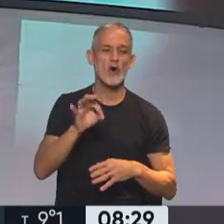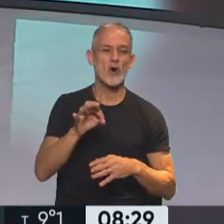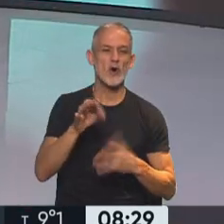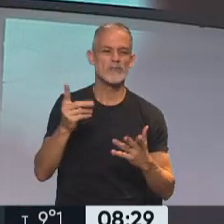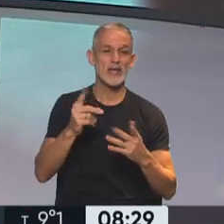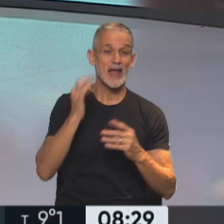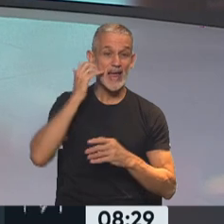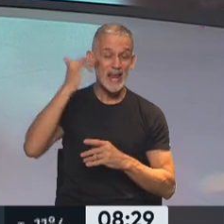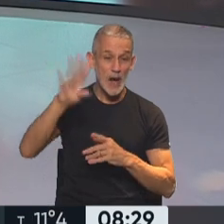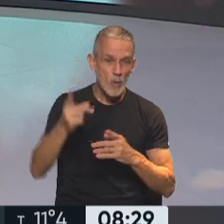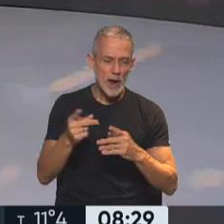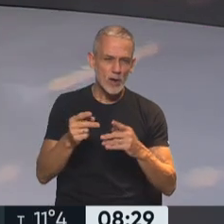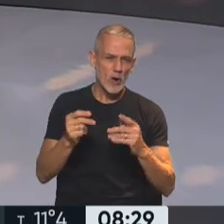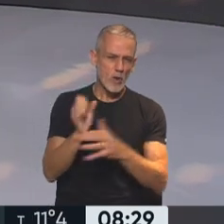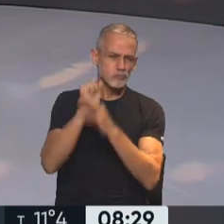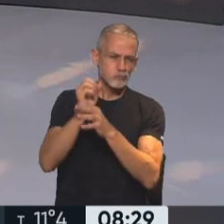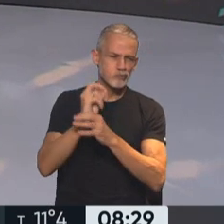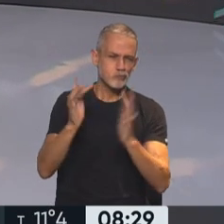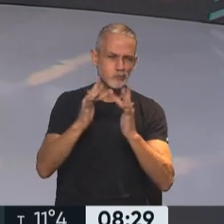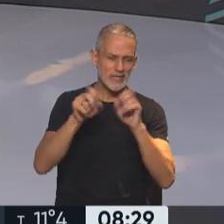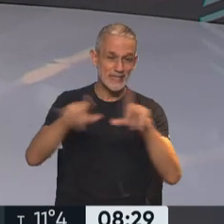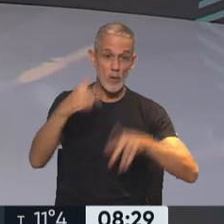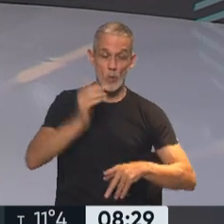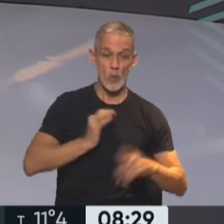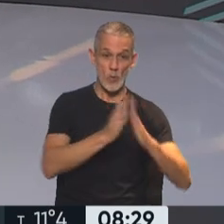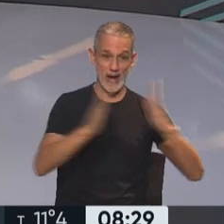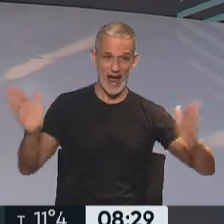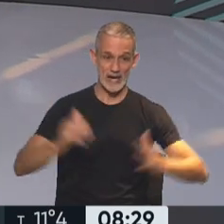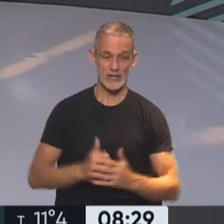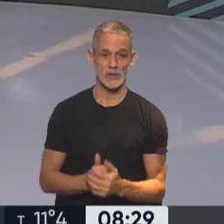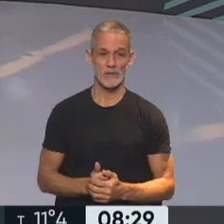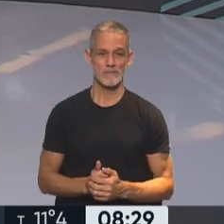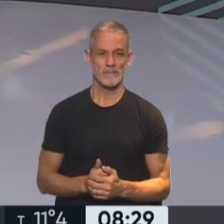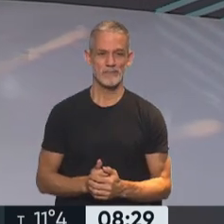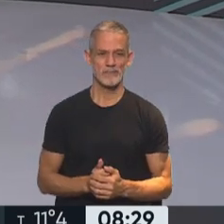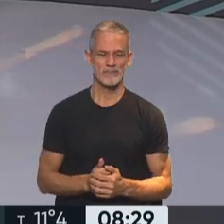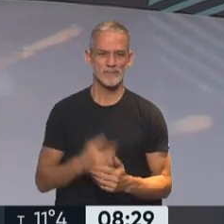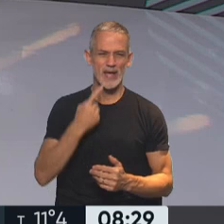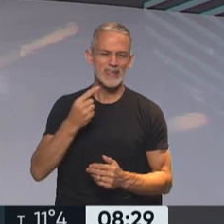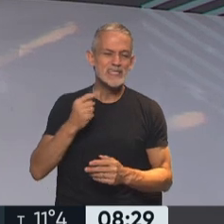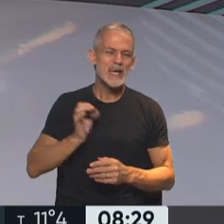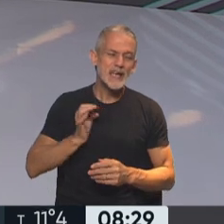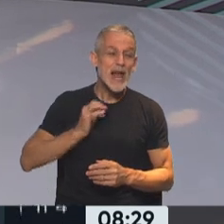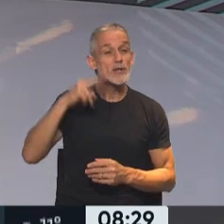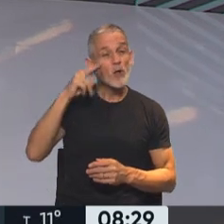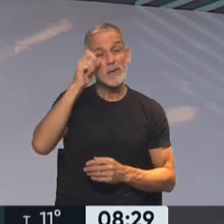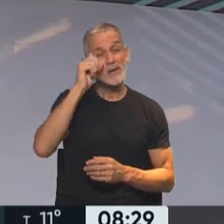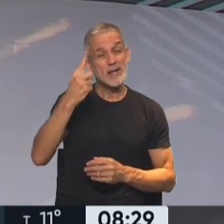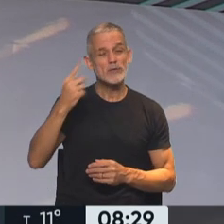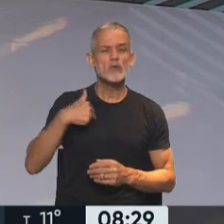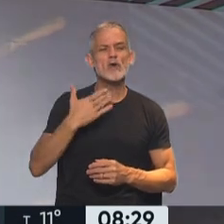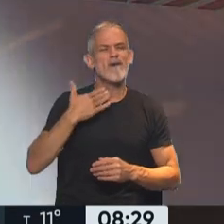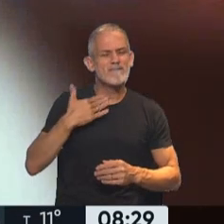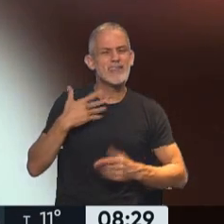influencer, que nos dio alegrías durante un año. Aquí está. El ciclo del año 2021, deseo